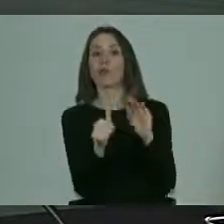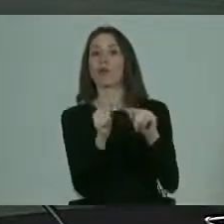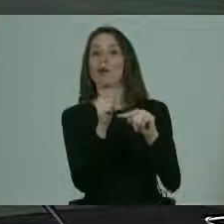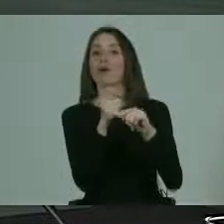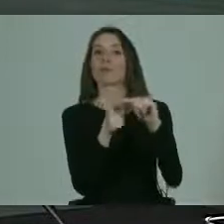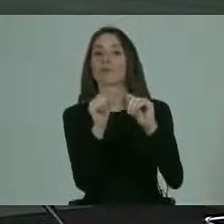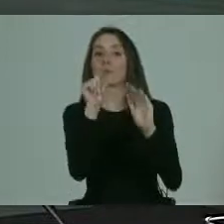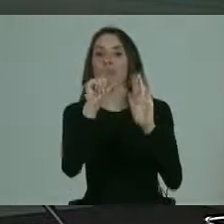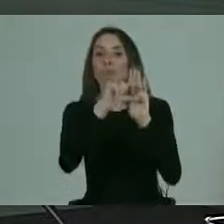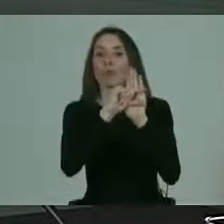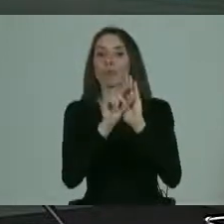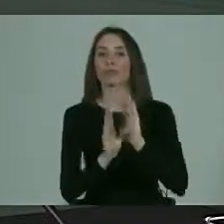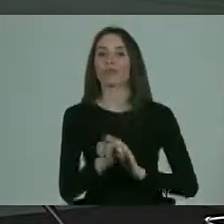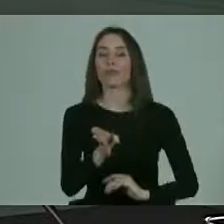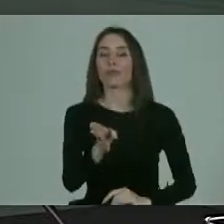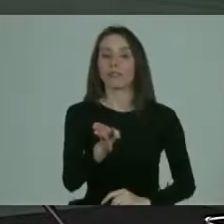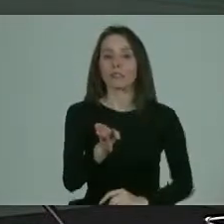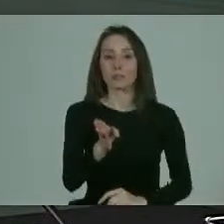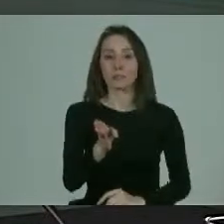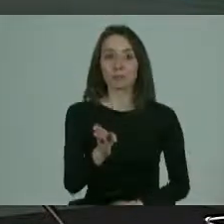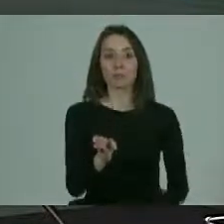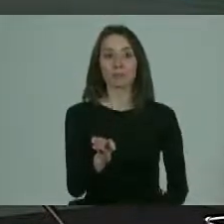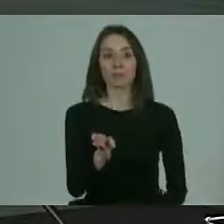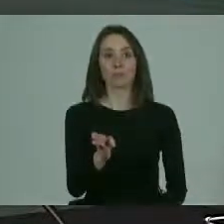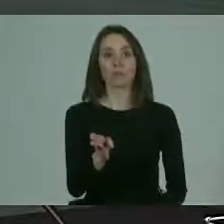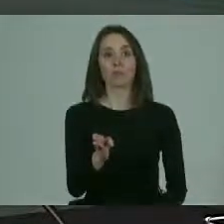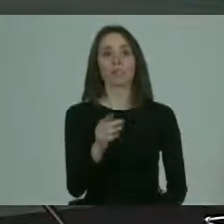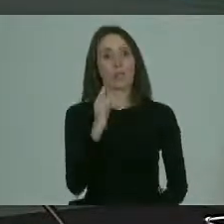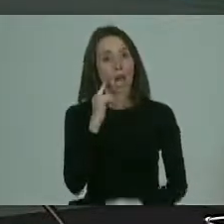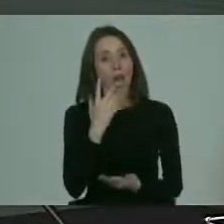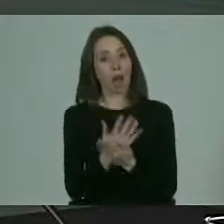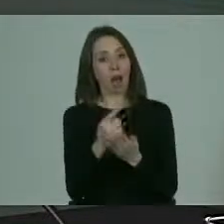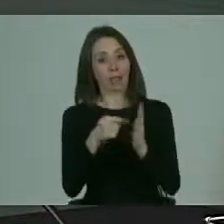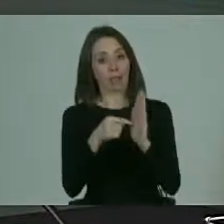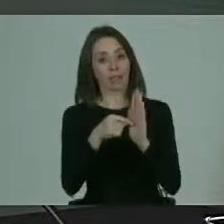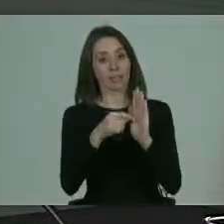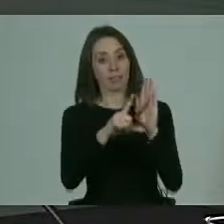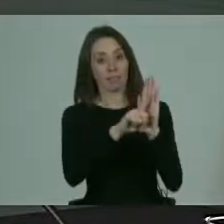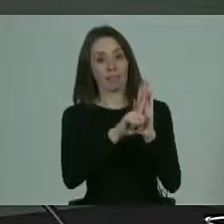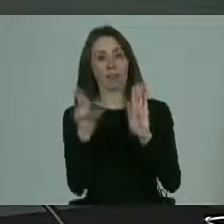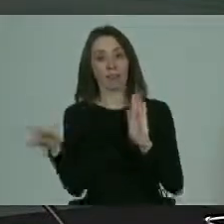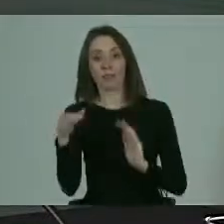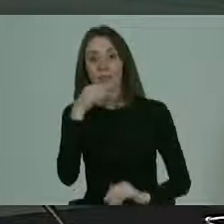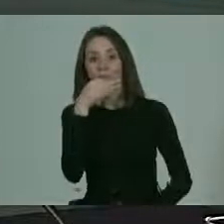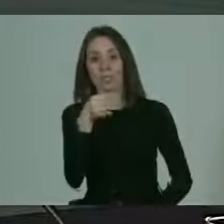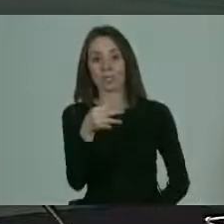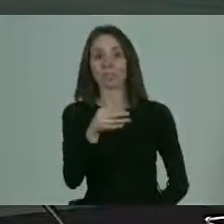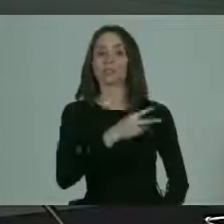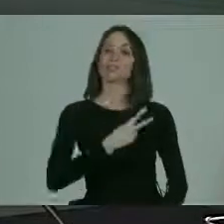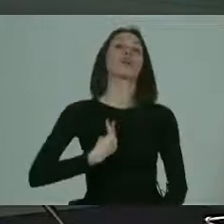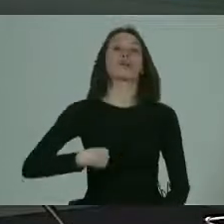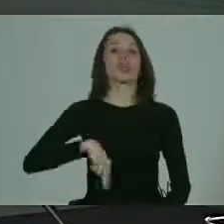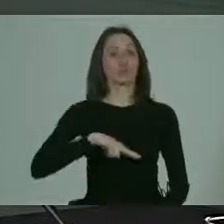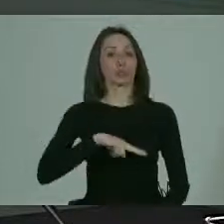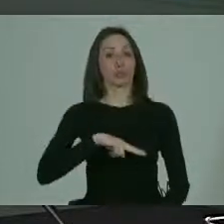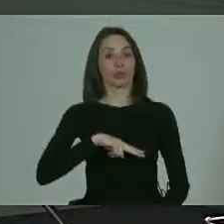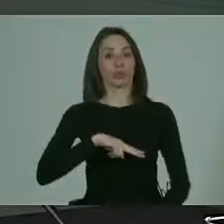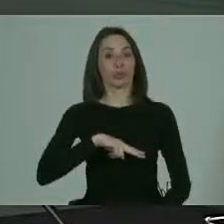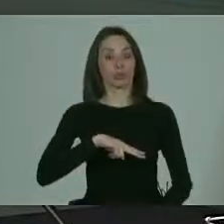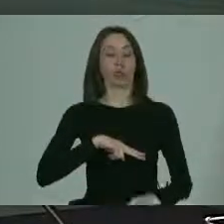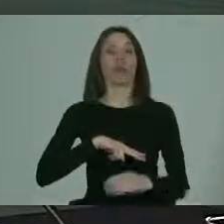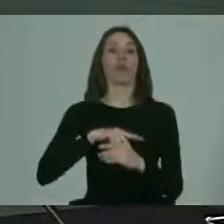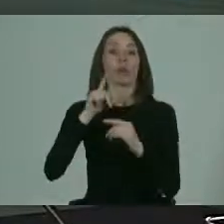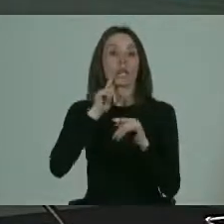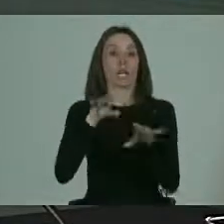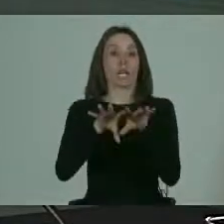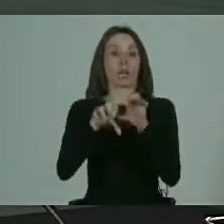aún. Si bien está esta normativa que se ha mencionado, y por supuesto nosotros somos signatarios y tenemos